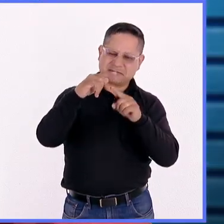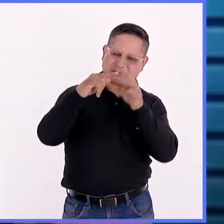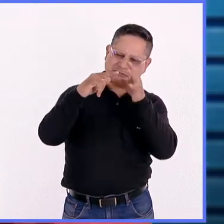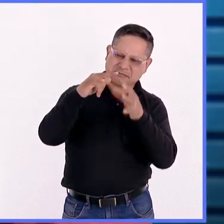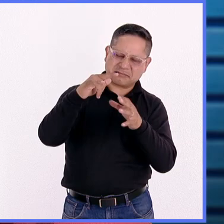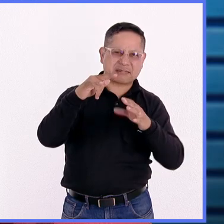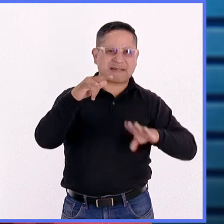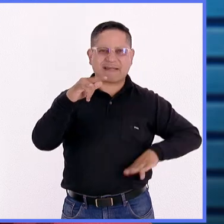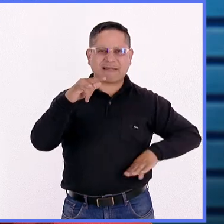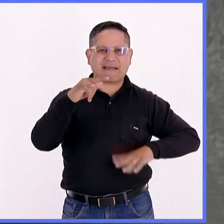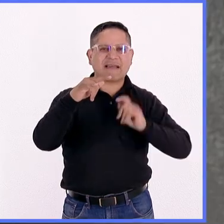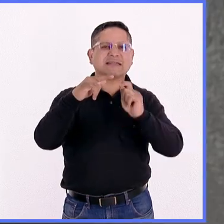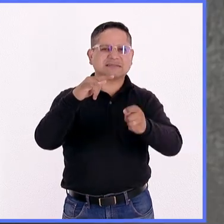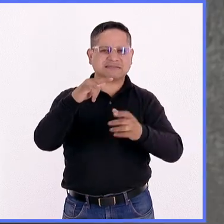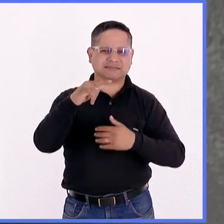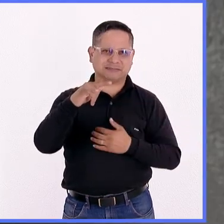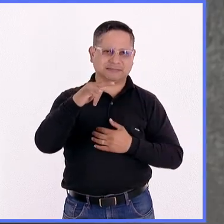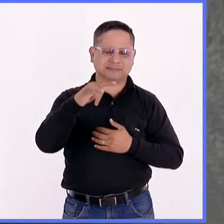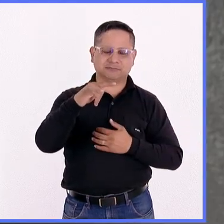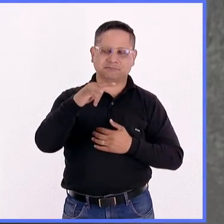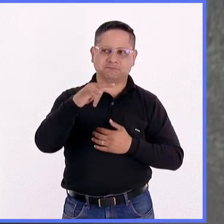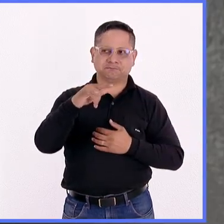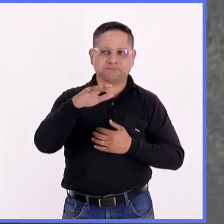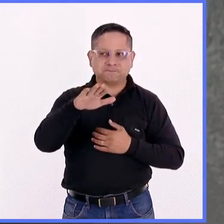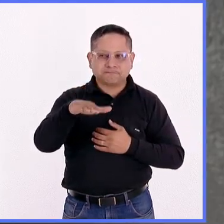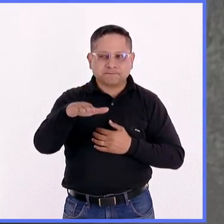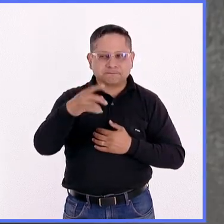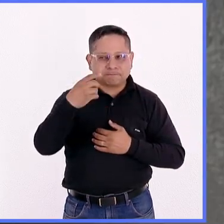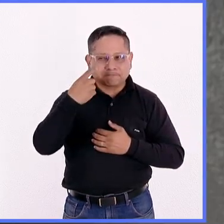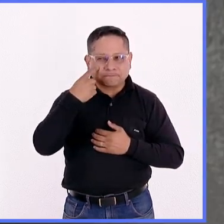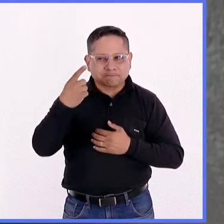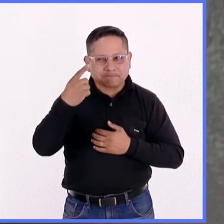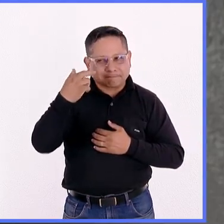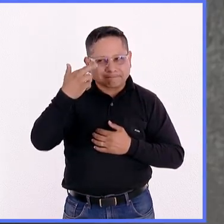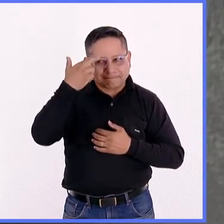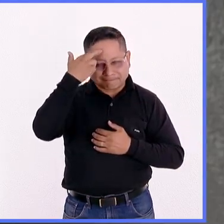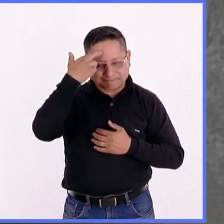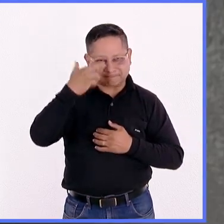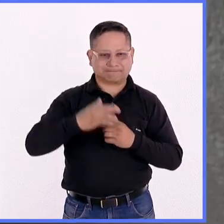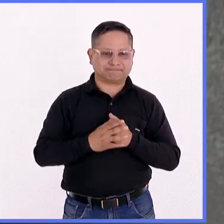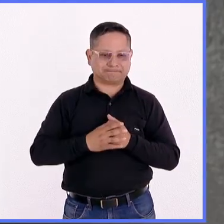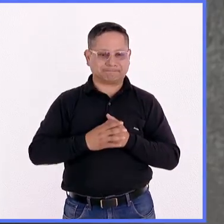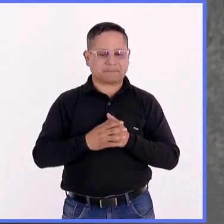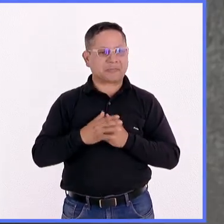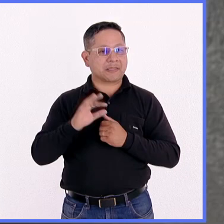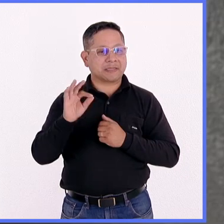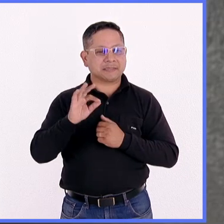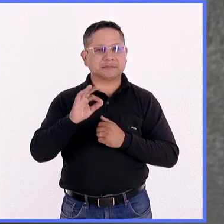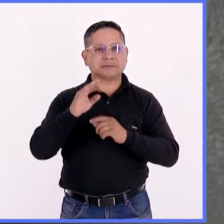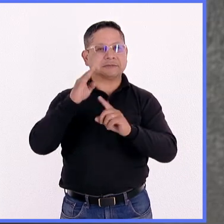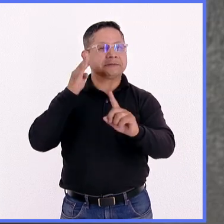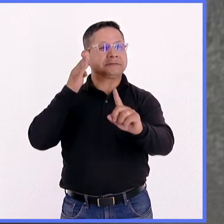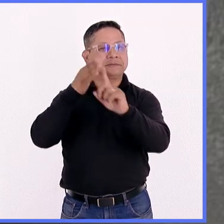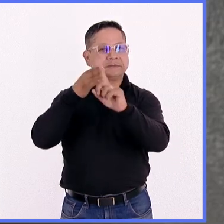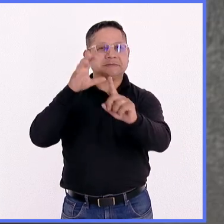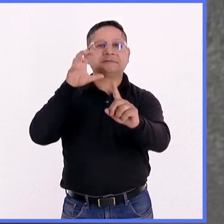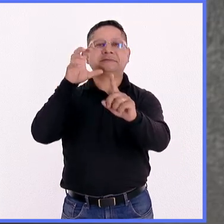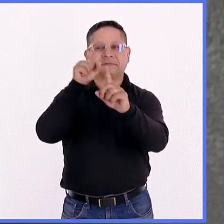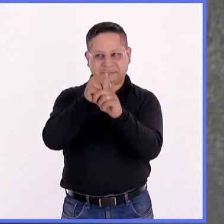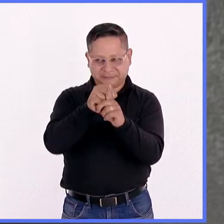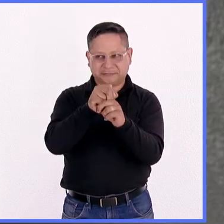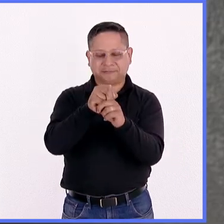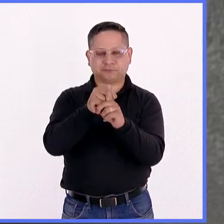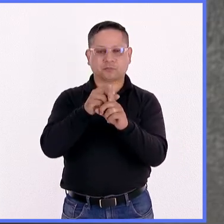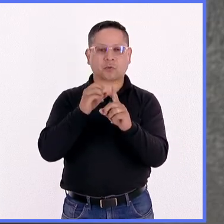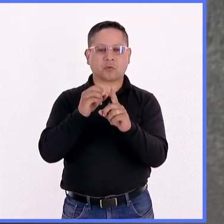deben cumplir? Bueno, hay que recordar que hay, digamos, criterios de éxito y criterios de eficiencia. Ok.